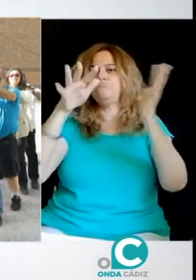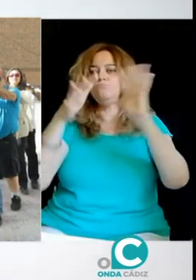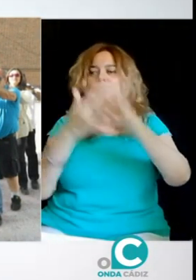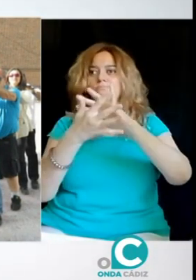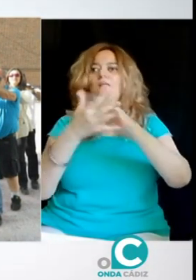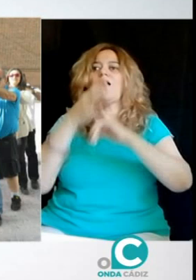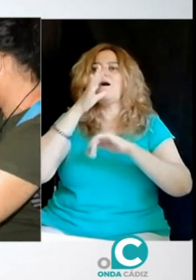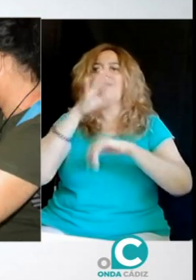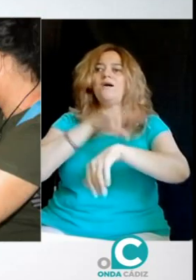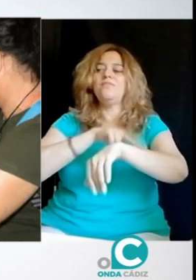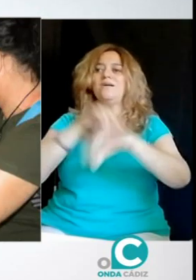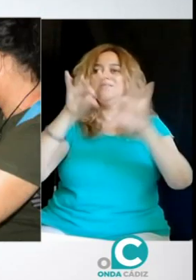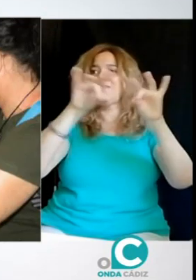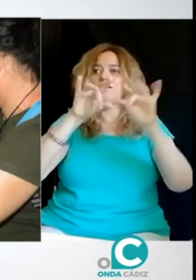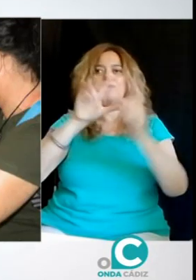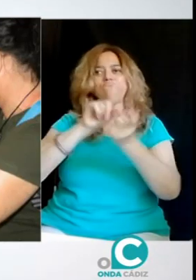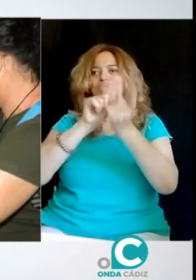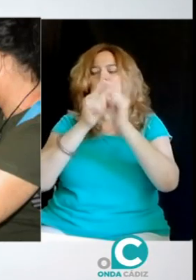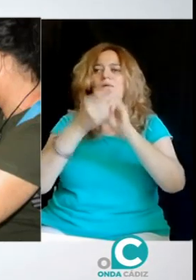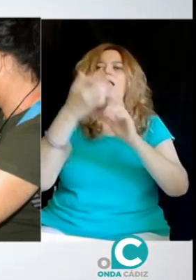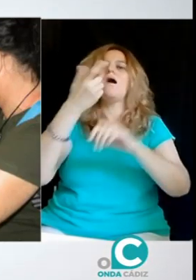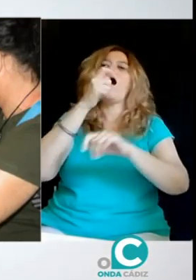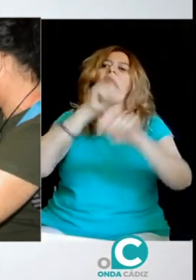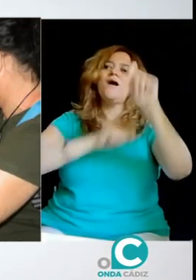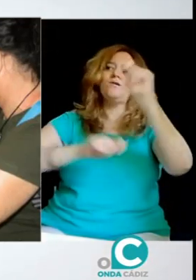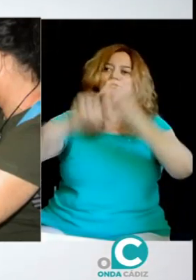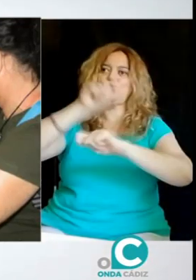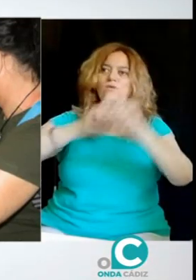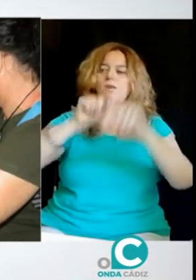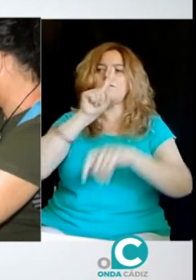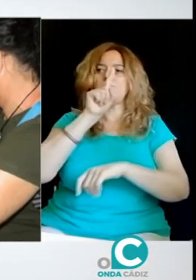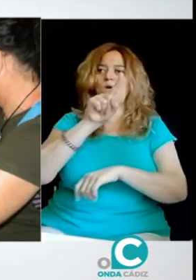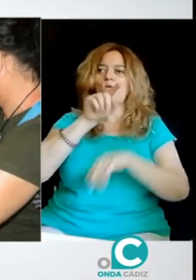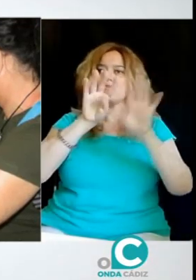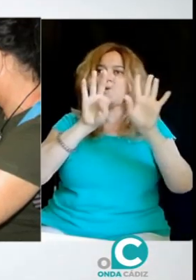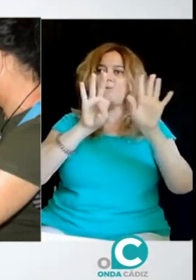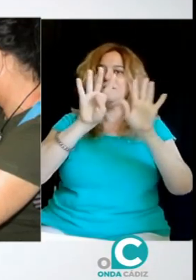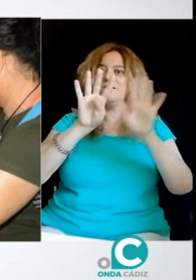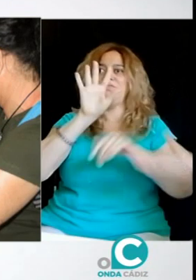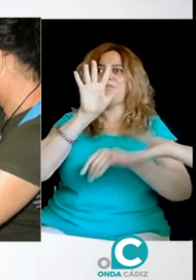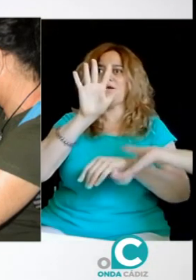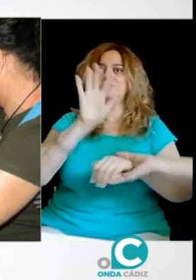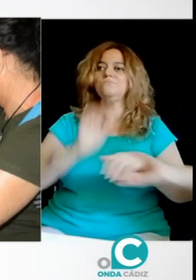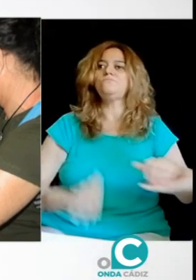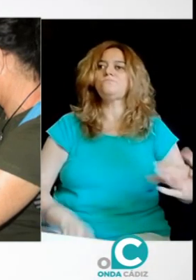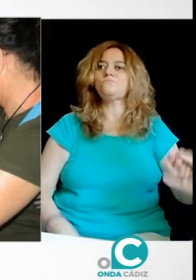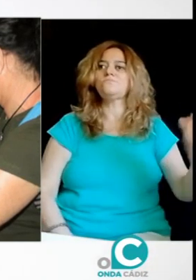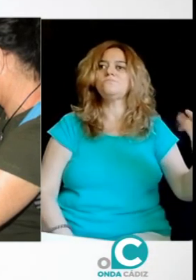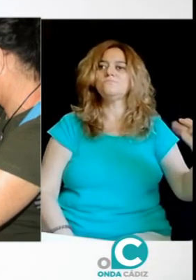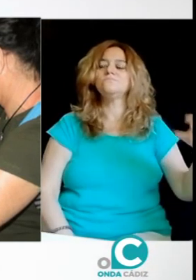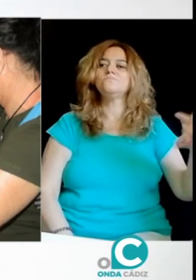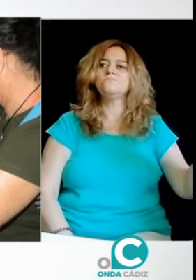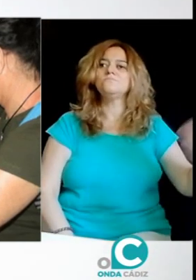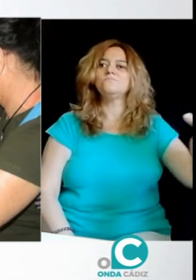éramos como una organización territorial y ya luego lo constituimos de manera oficial como asociación.